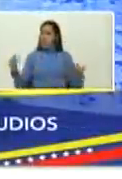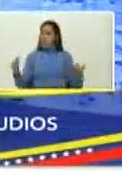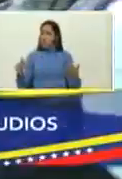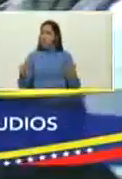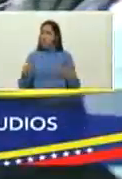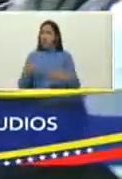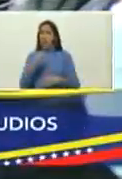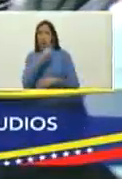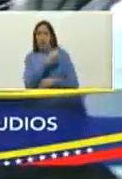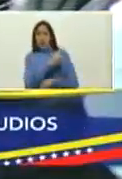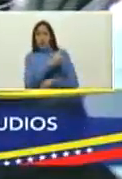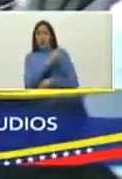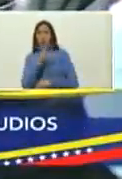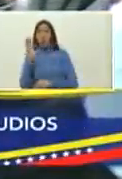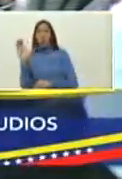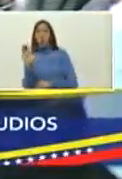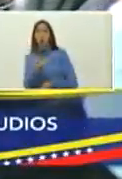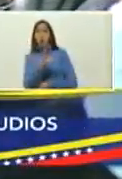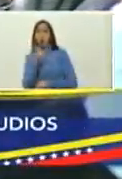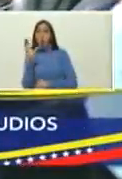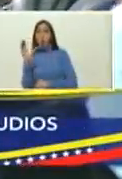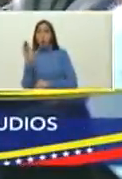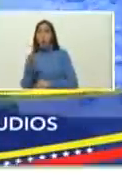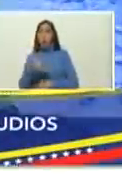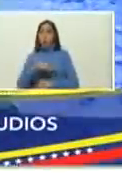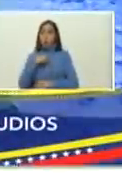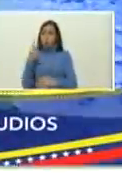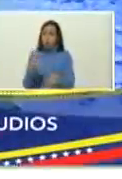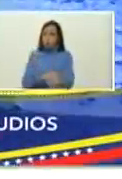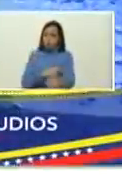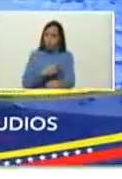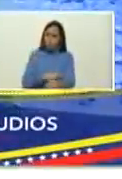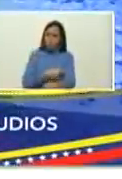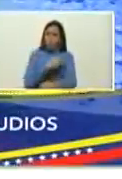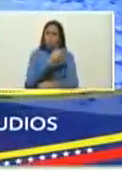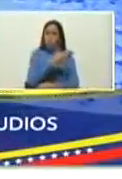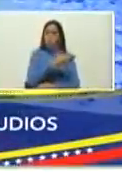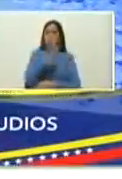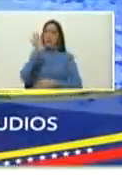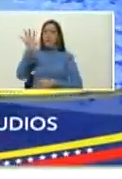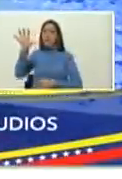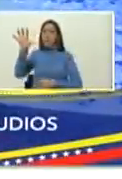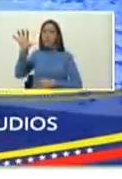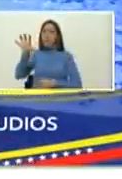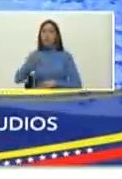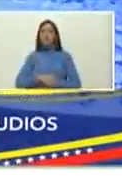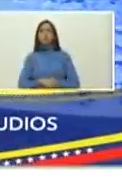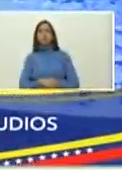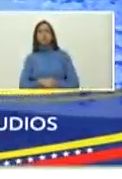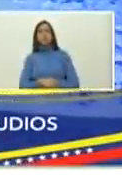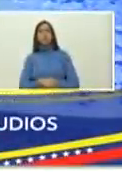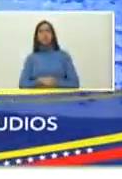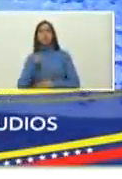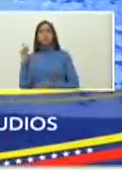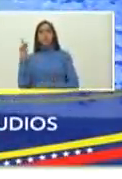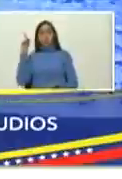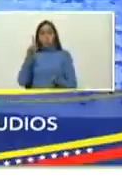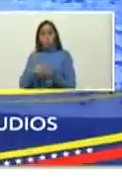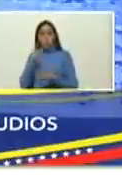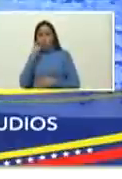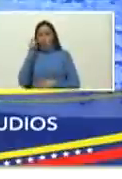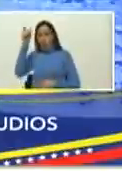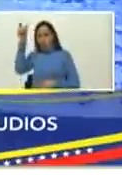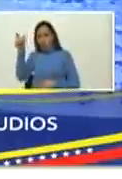Colombia, desde nuestro hermano Santander en Colombia nos llega Carlos